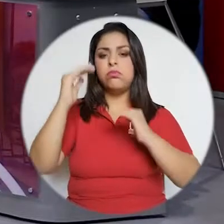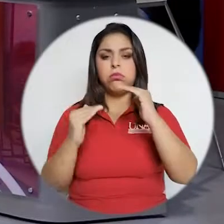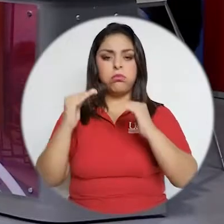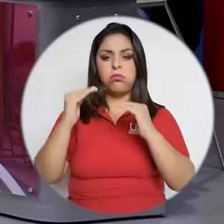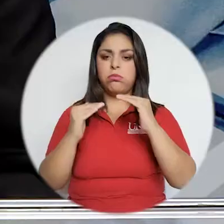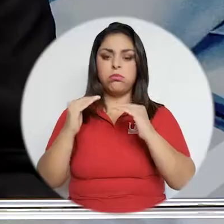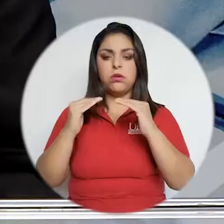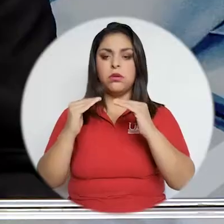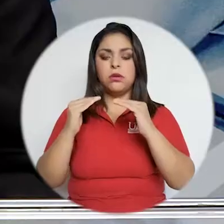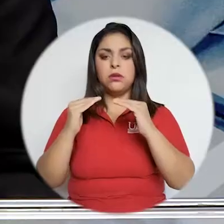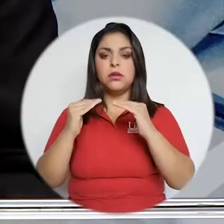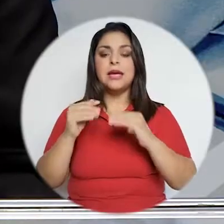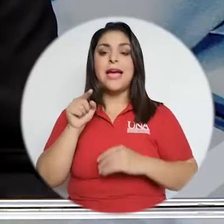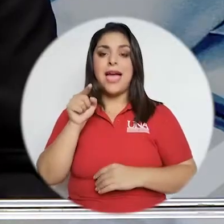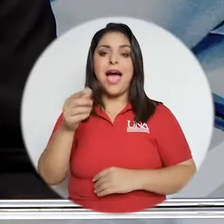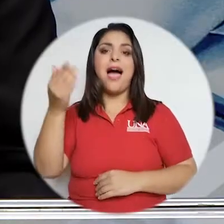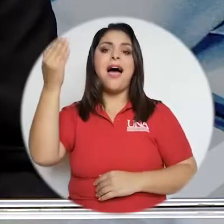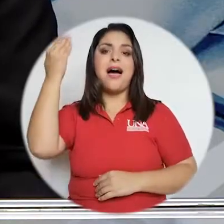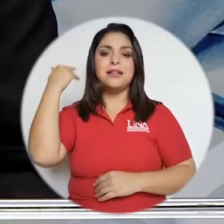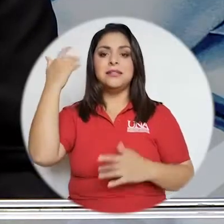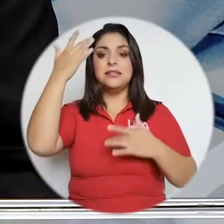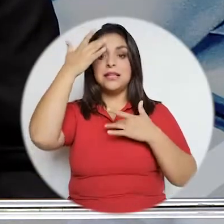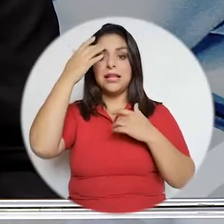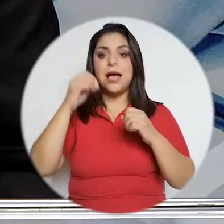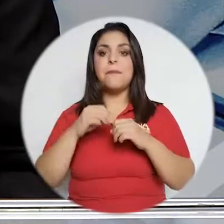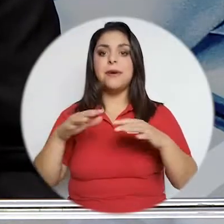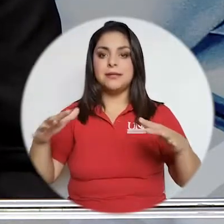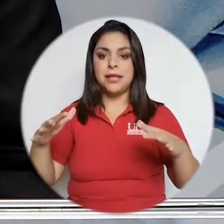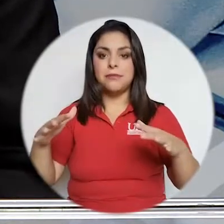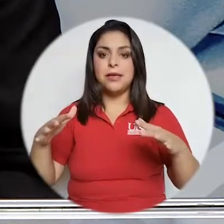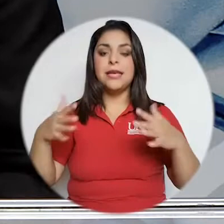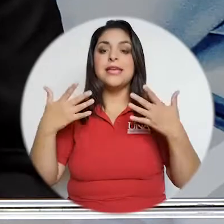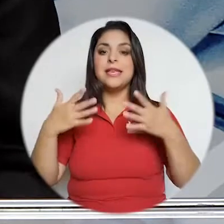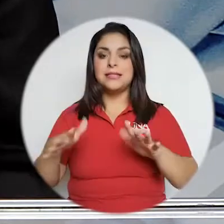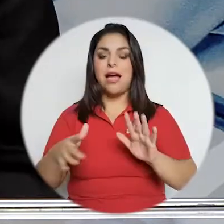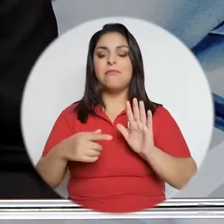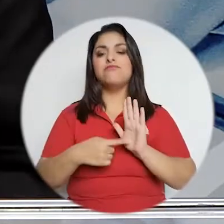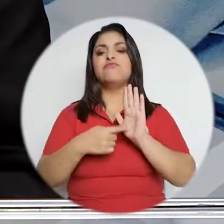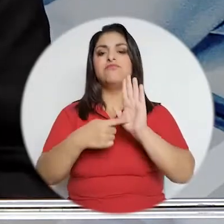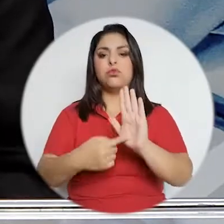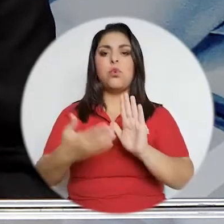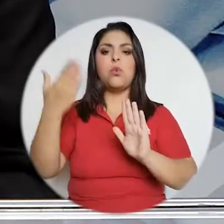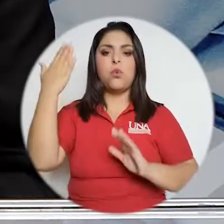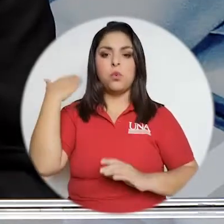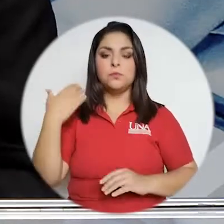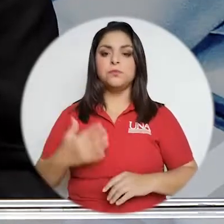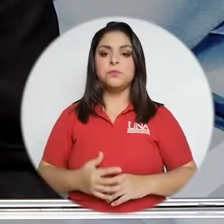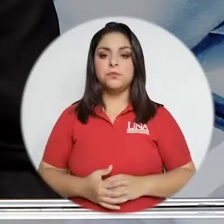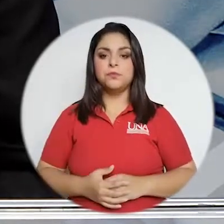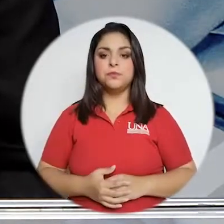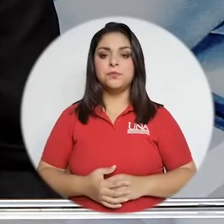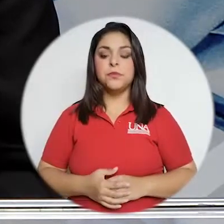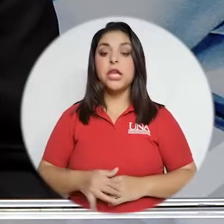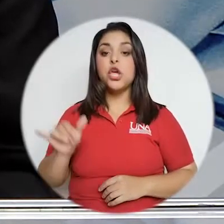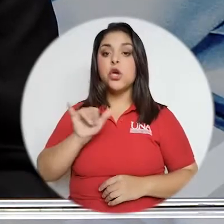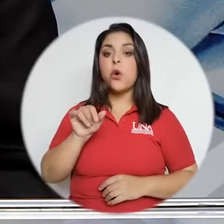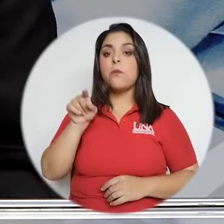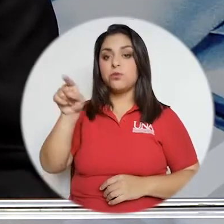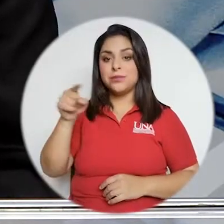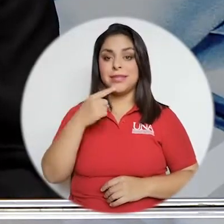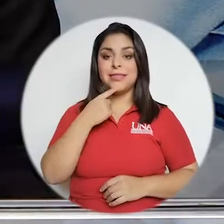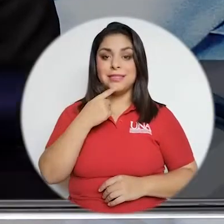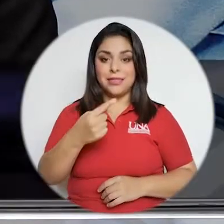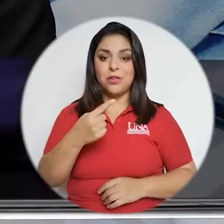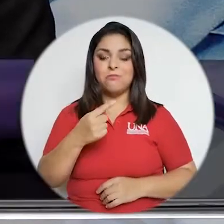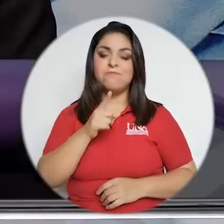e inequidad antes de la pandemia que se ven acrecentados y coincido con lo que usted apunta, de que en